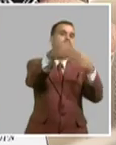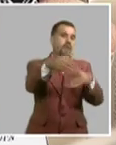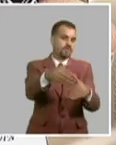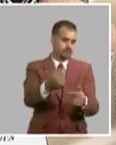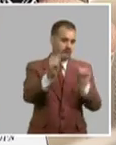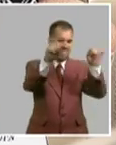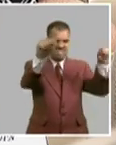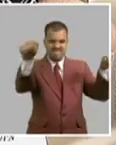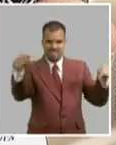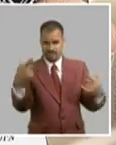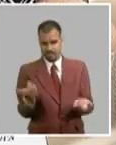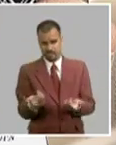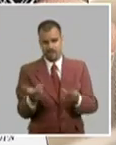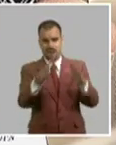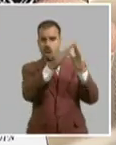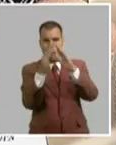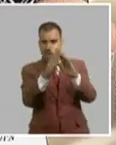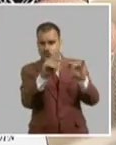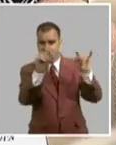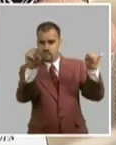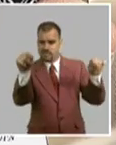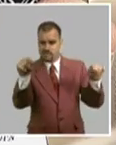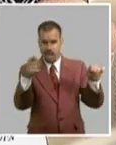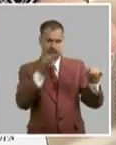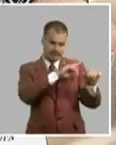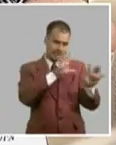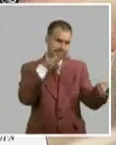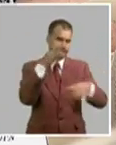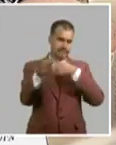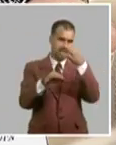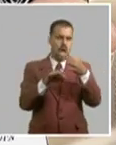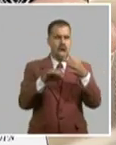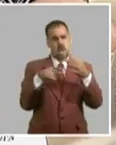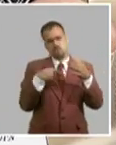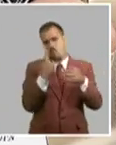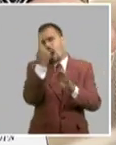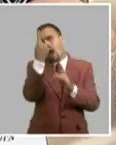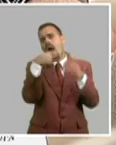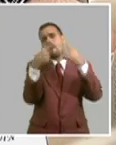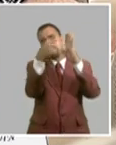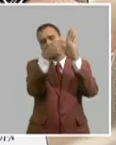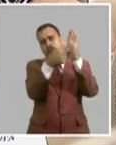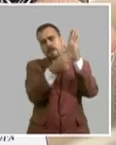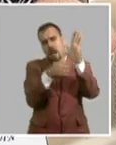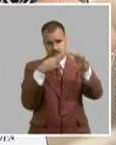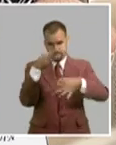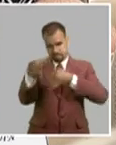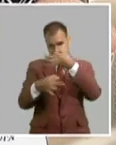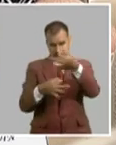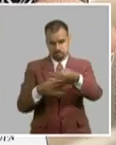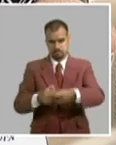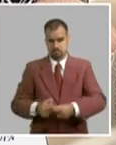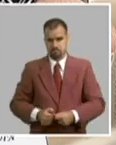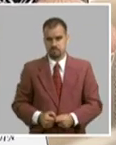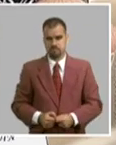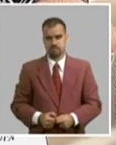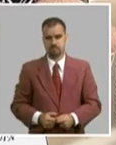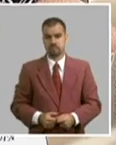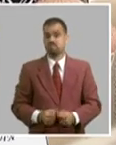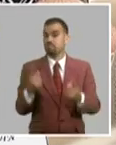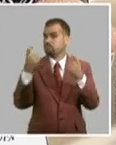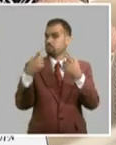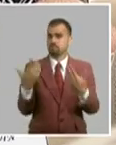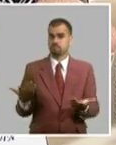abordado en el día de ayer. Pero quisiera profundizar en algunas ideas sobre eso. Sobre todo en la necesidad que tenemos de